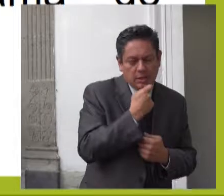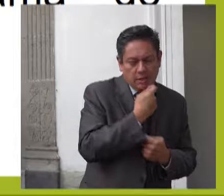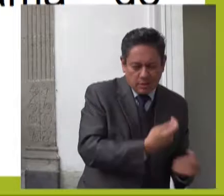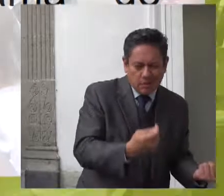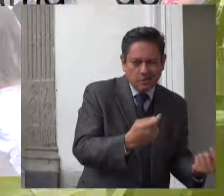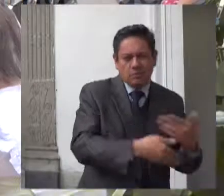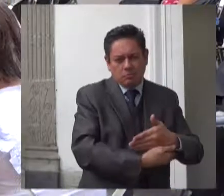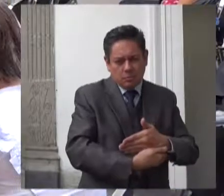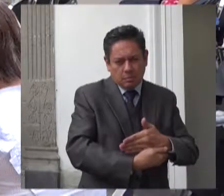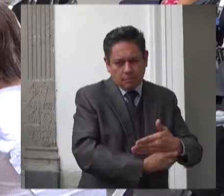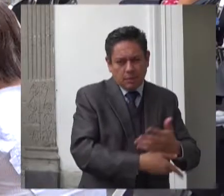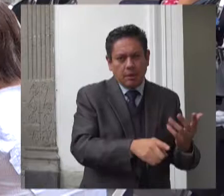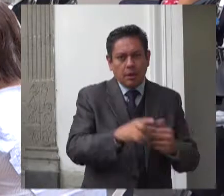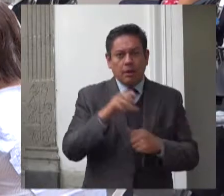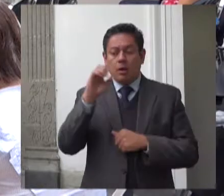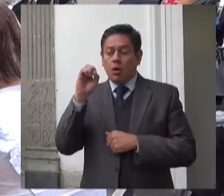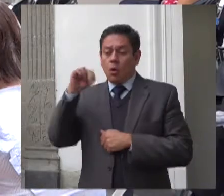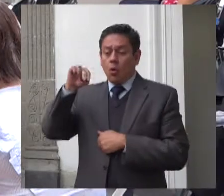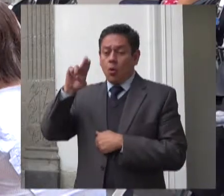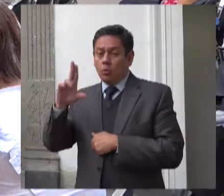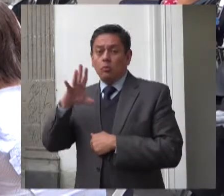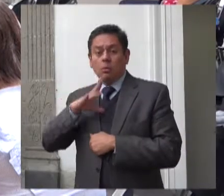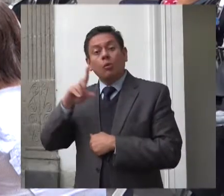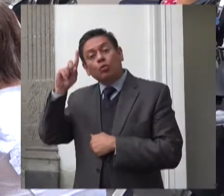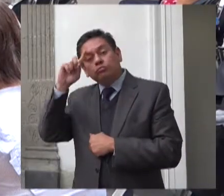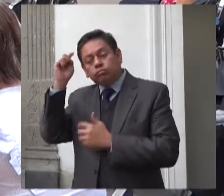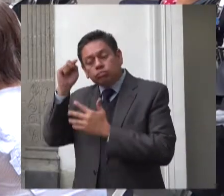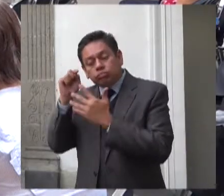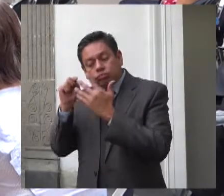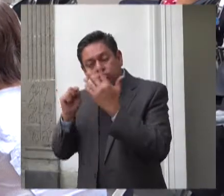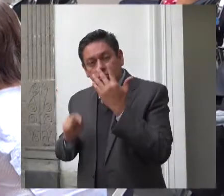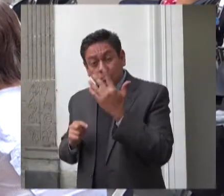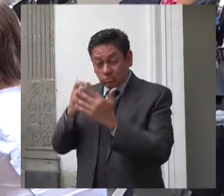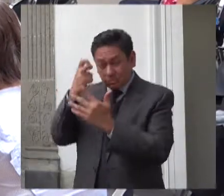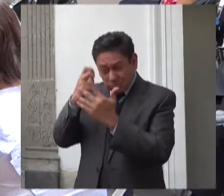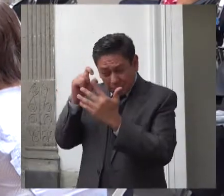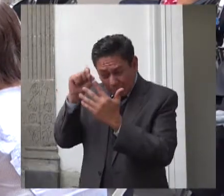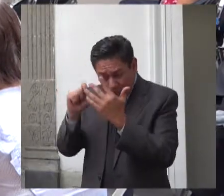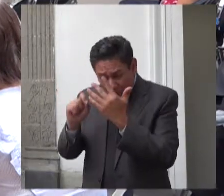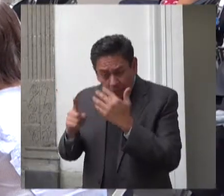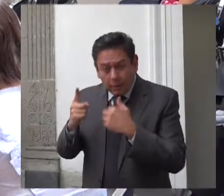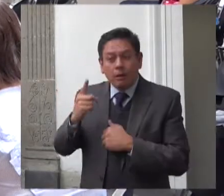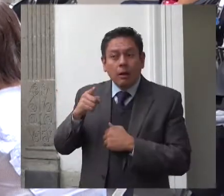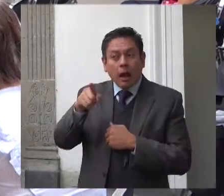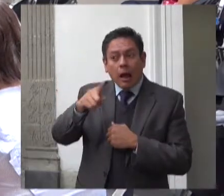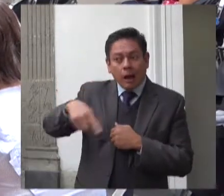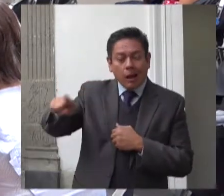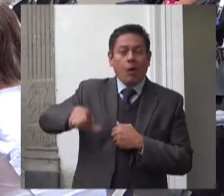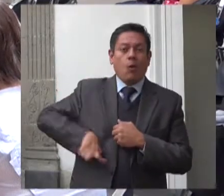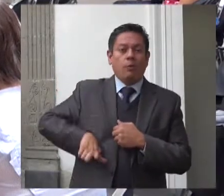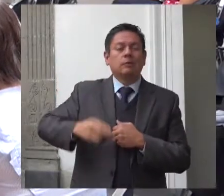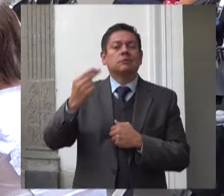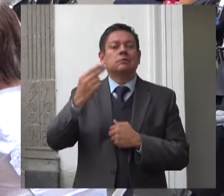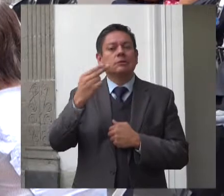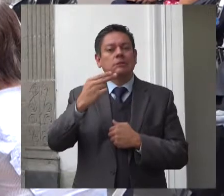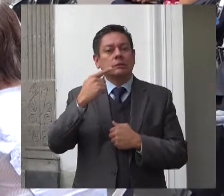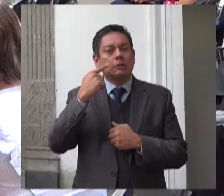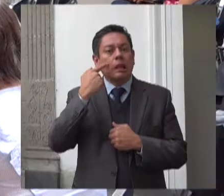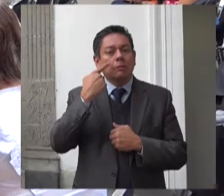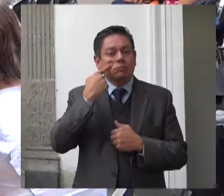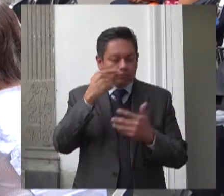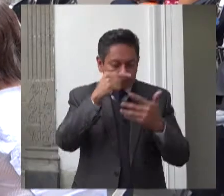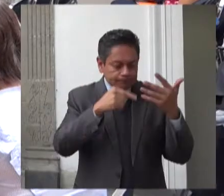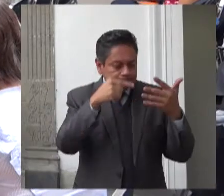unidas para el desarrollo asimismo debo señalar a todas y todos ustedes que en el